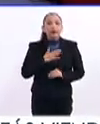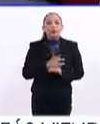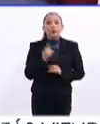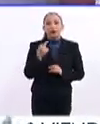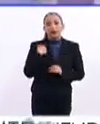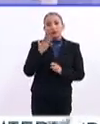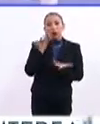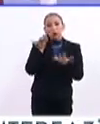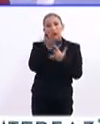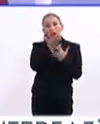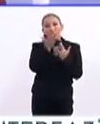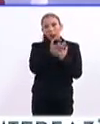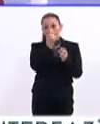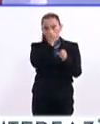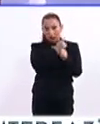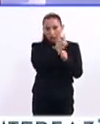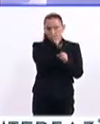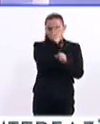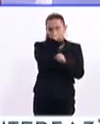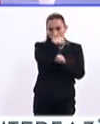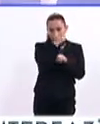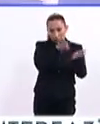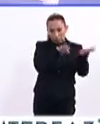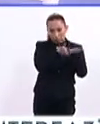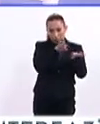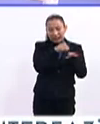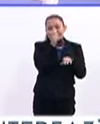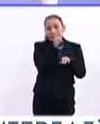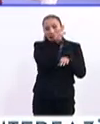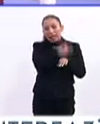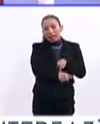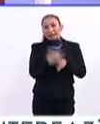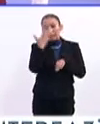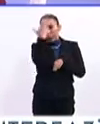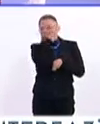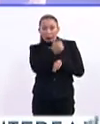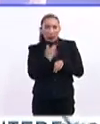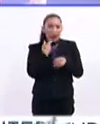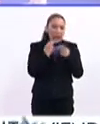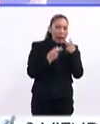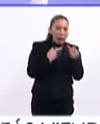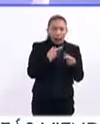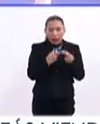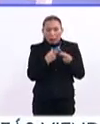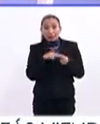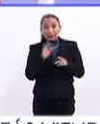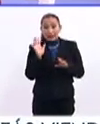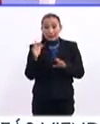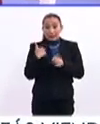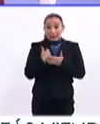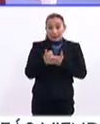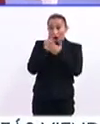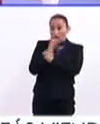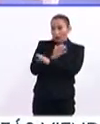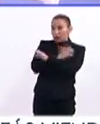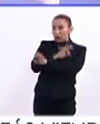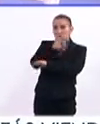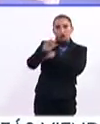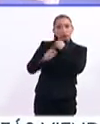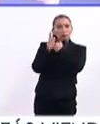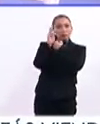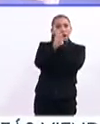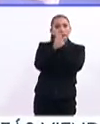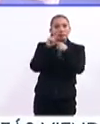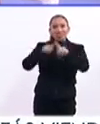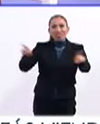estaba dividido, las primeras cuatro horas trabajábamos con lo que eran todas las habilidades. Y la ventaja es que tenía compañeros de todas las